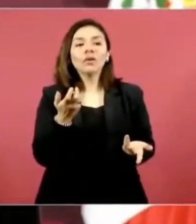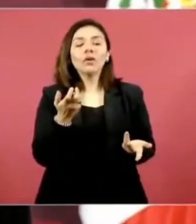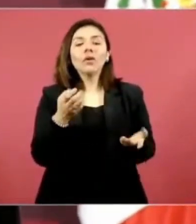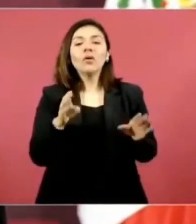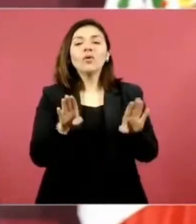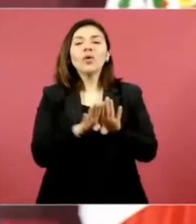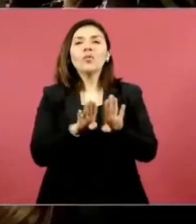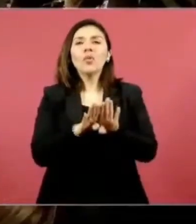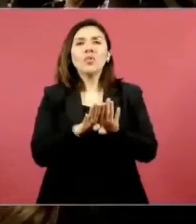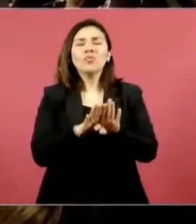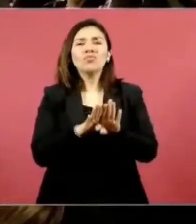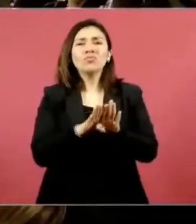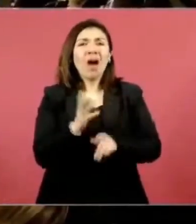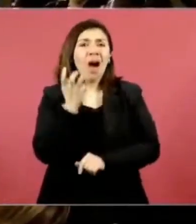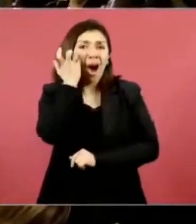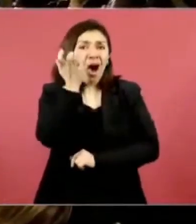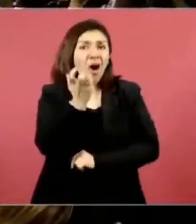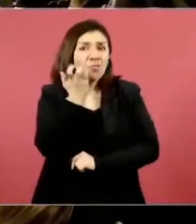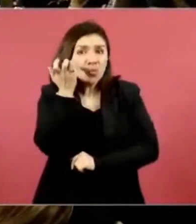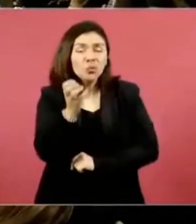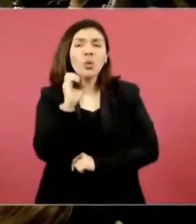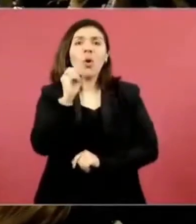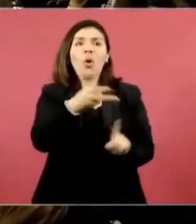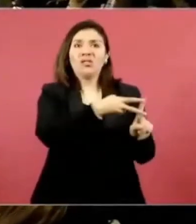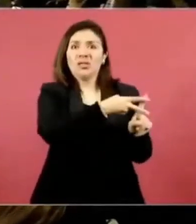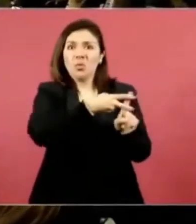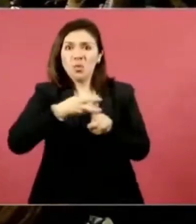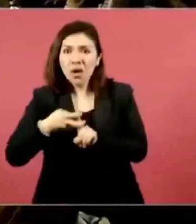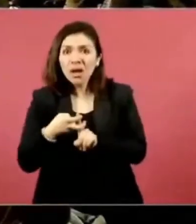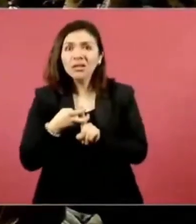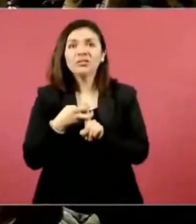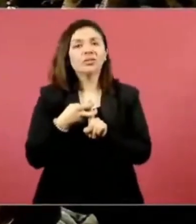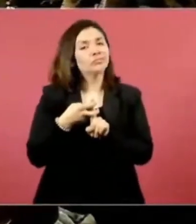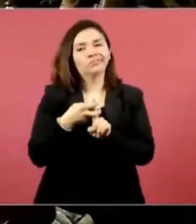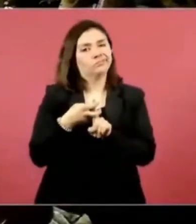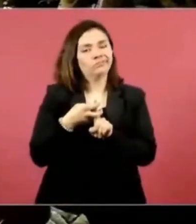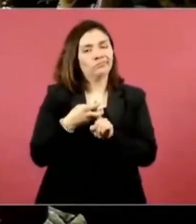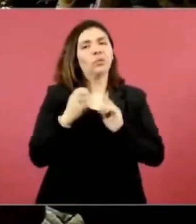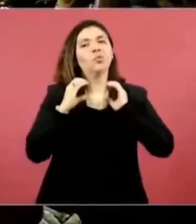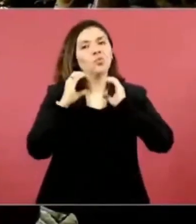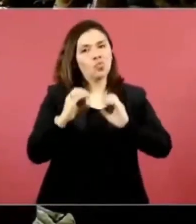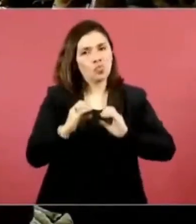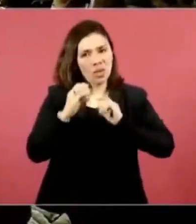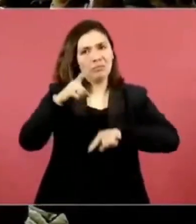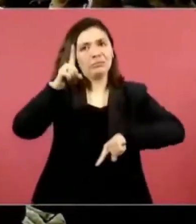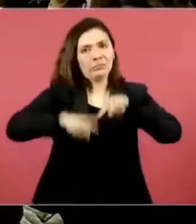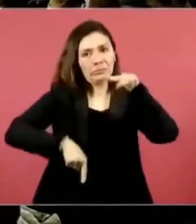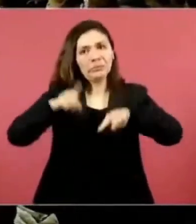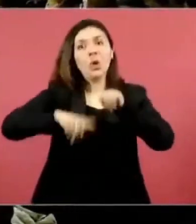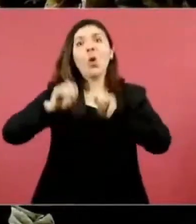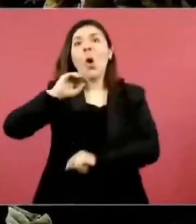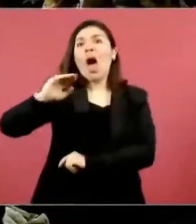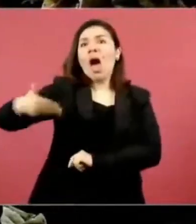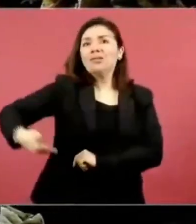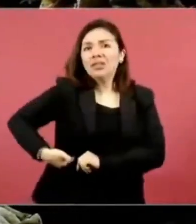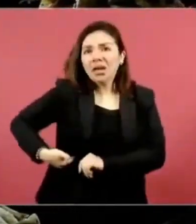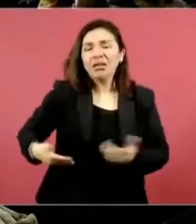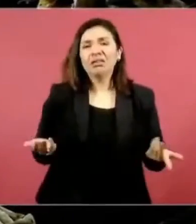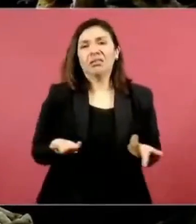abusos secuestros que no haya accidentes